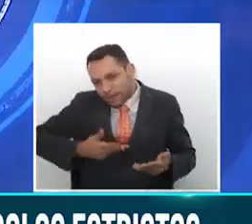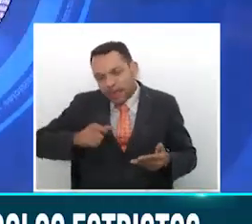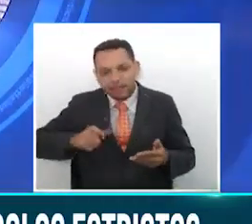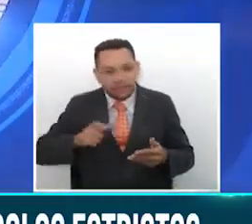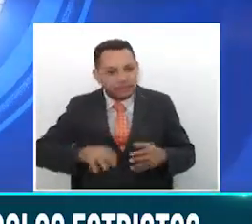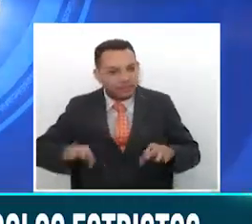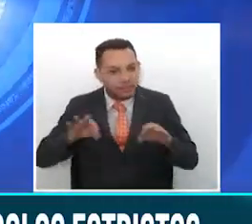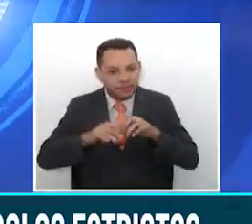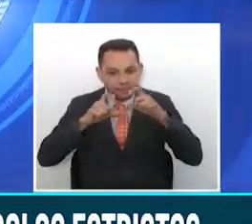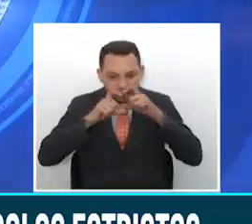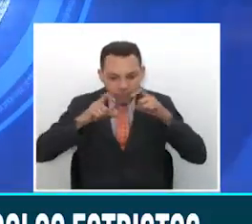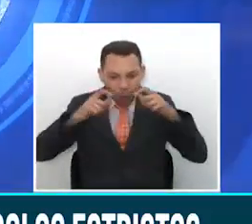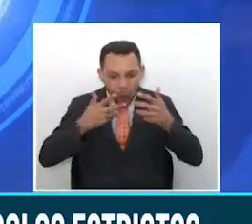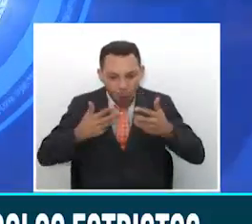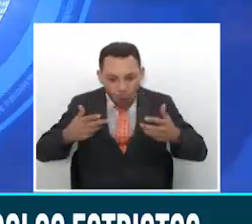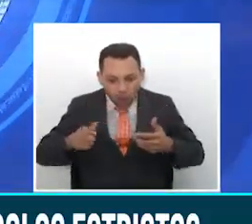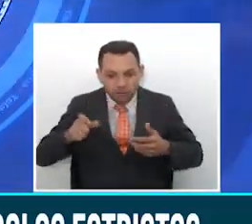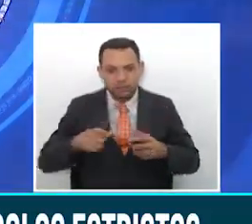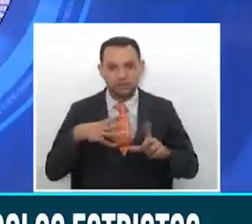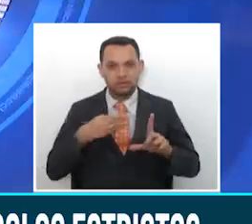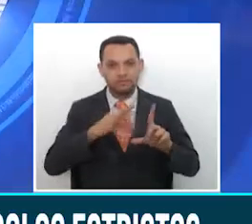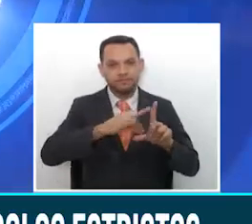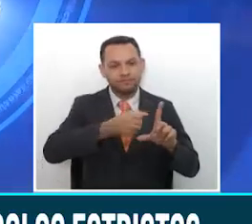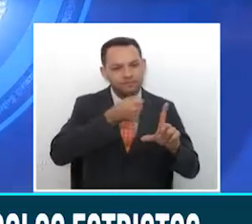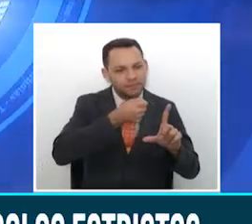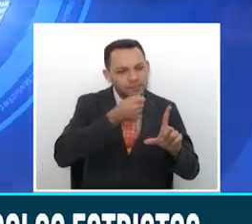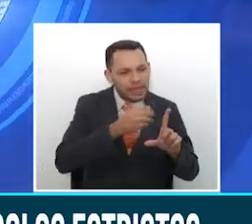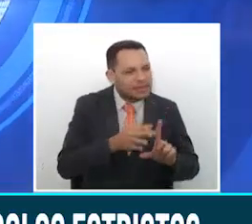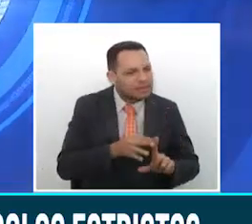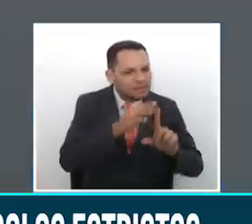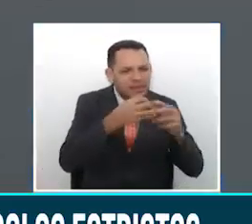adecuada. Telecafé Noticias consultó con los expertos.